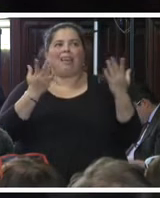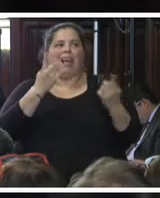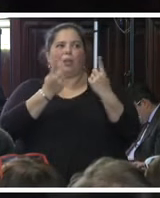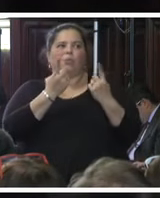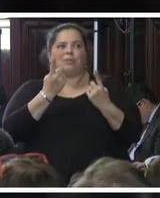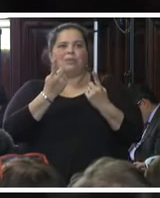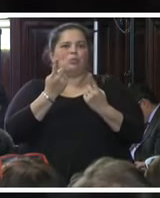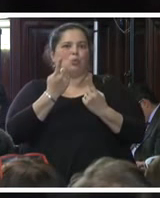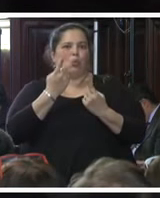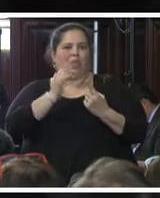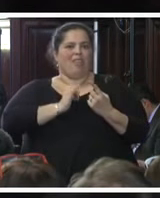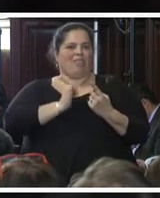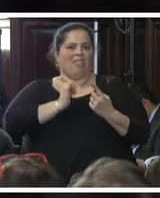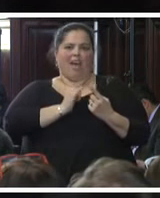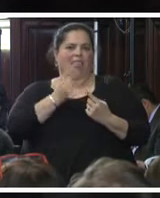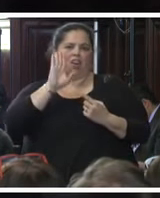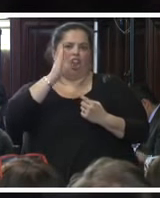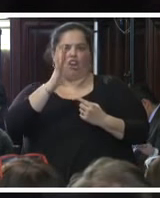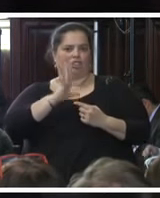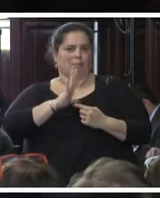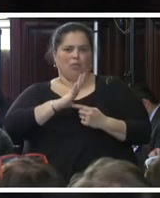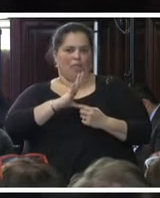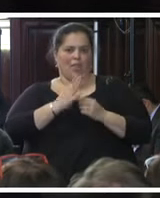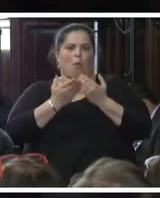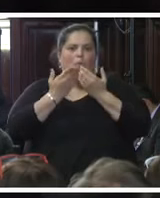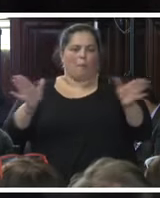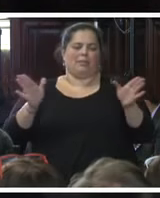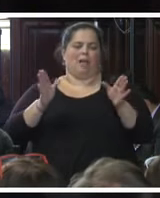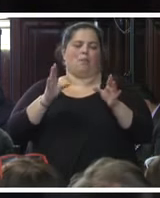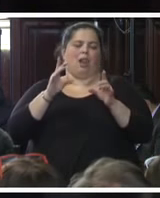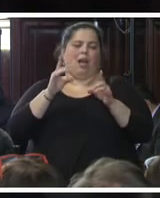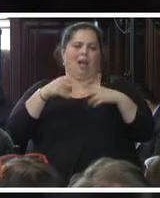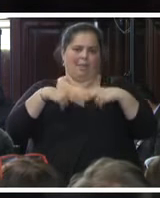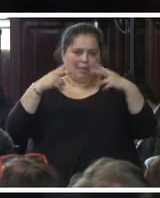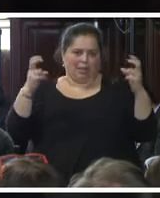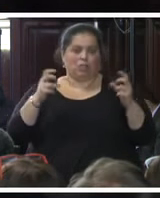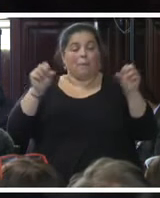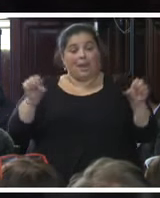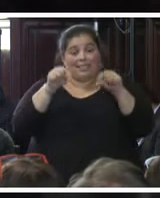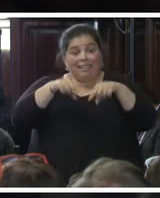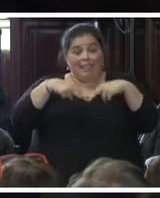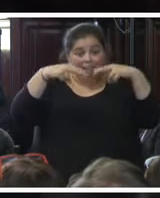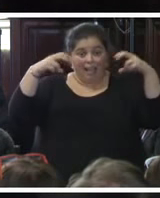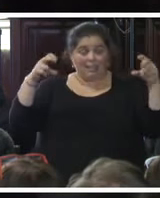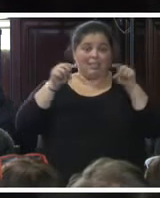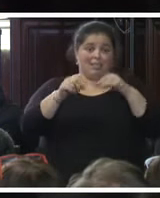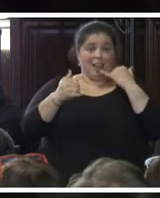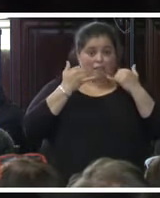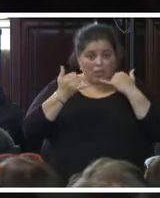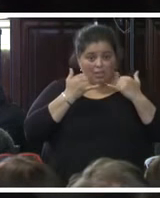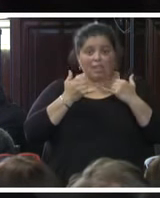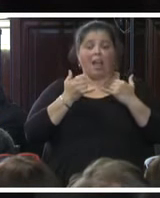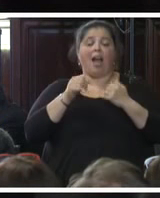se sabía al inicio de las investigaciones. Para efectuar este análisis de la telefonía se hizo necesario obviamente